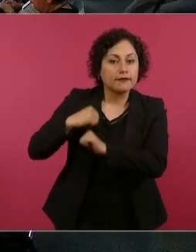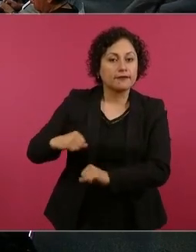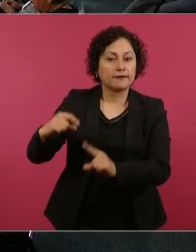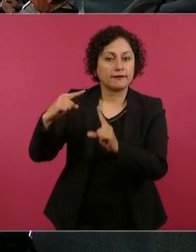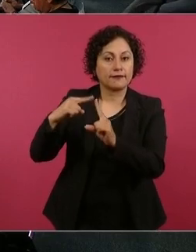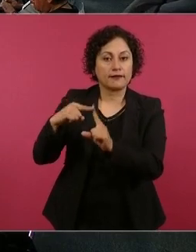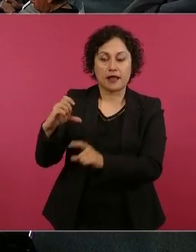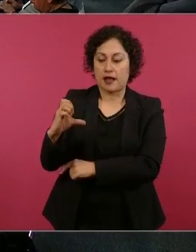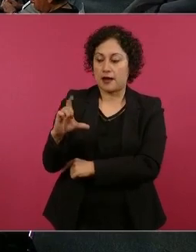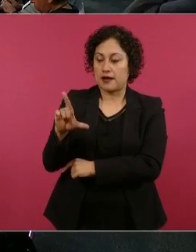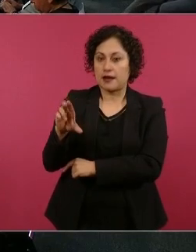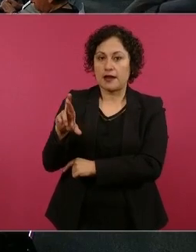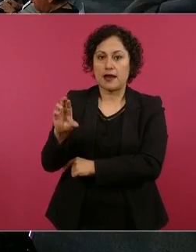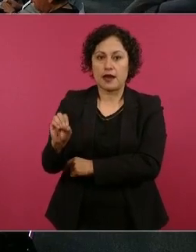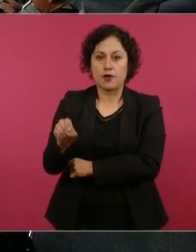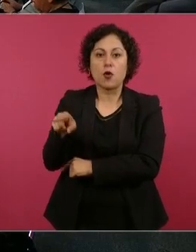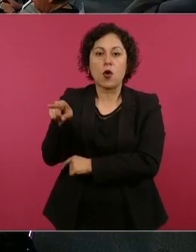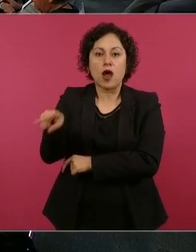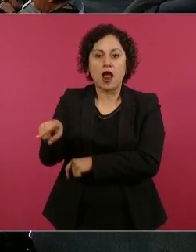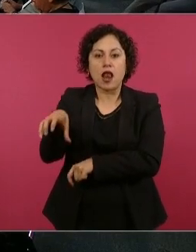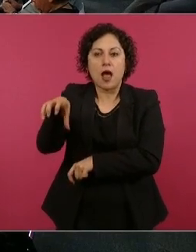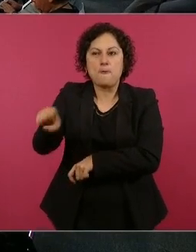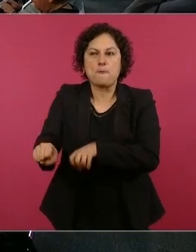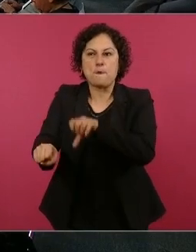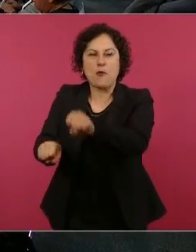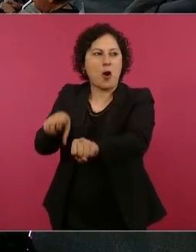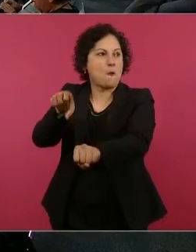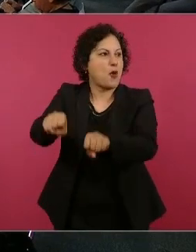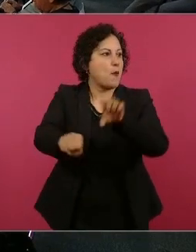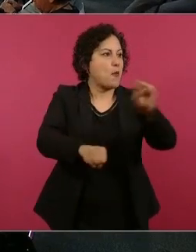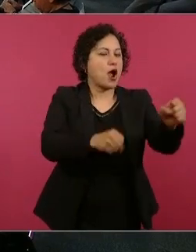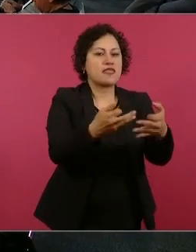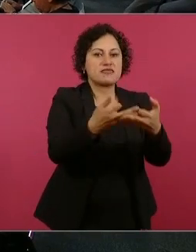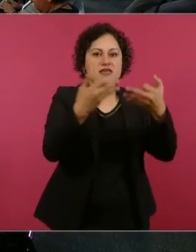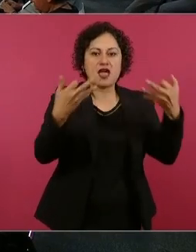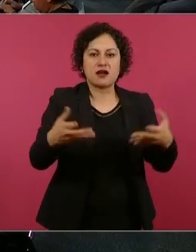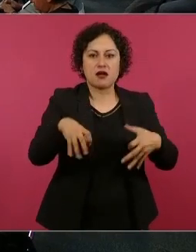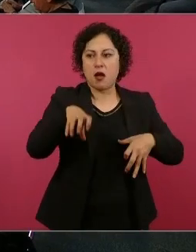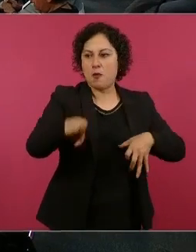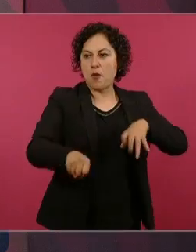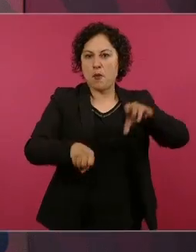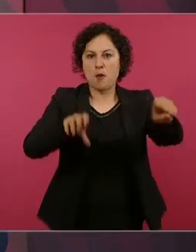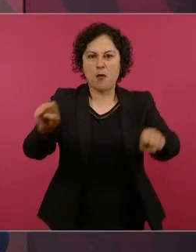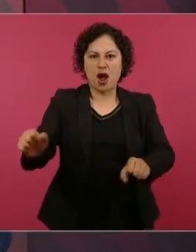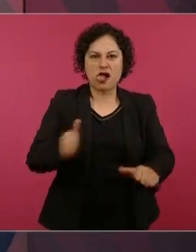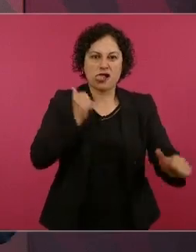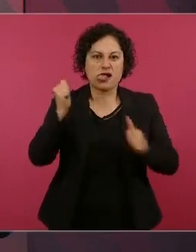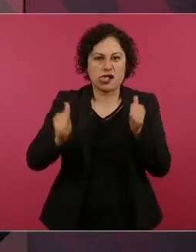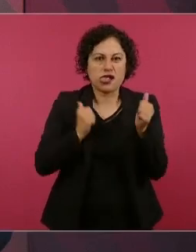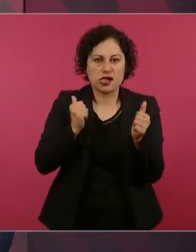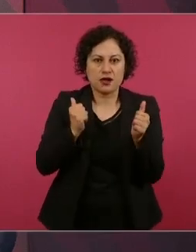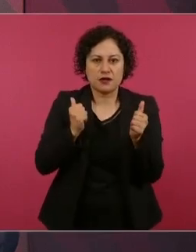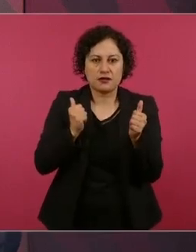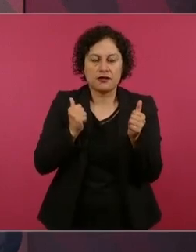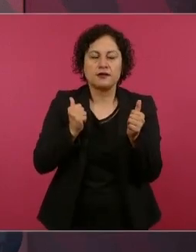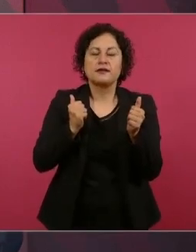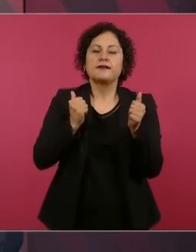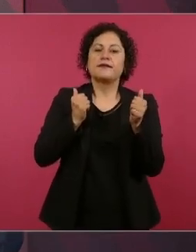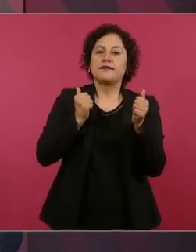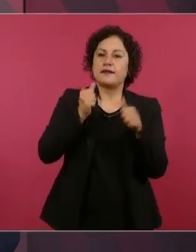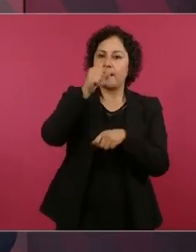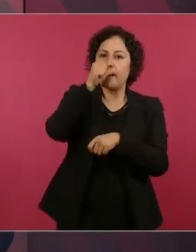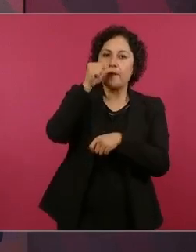Y había que llevar a cabo la separación del poder eclesiástico,